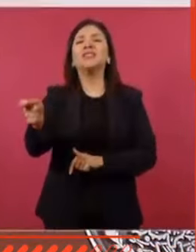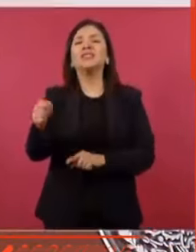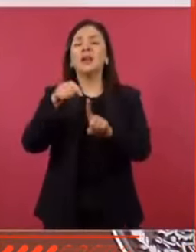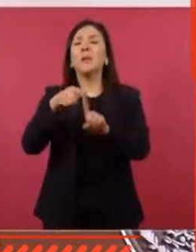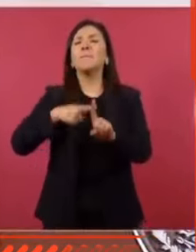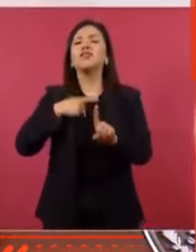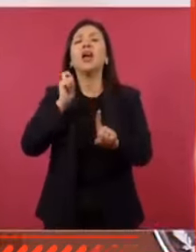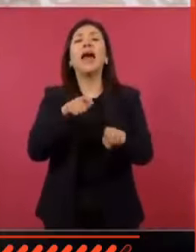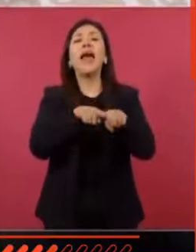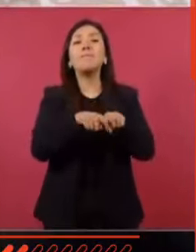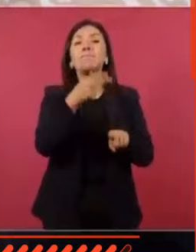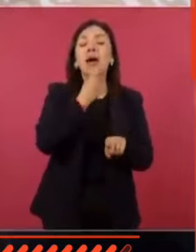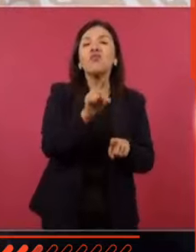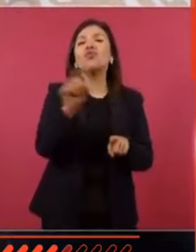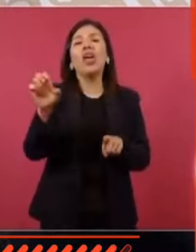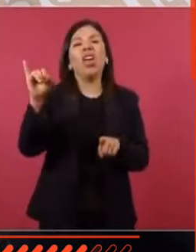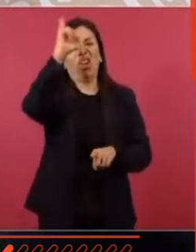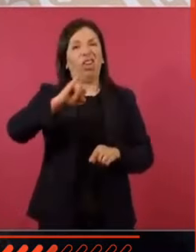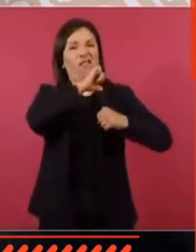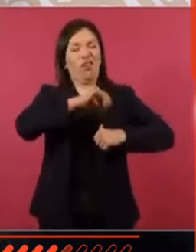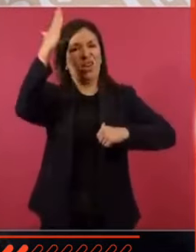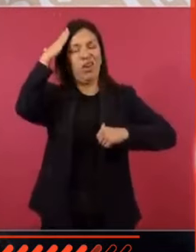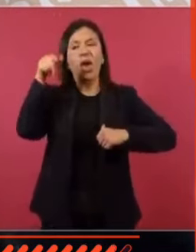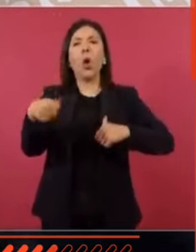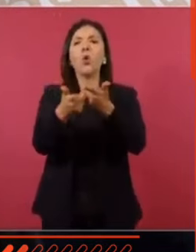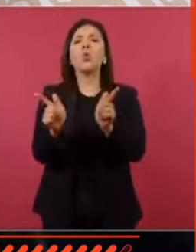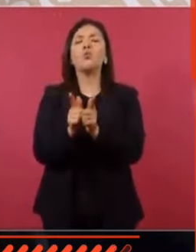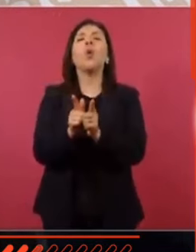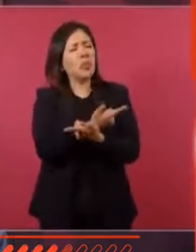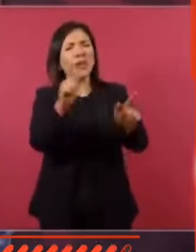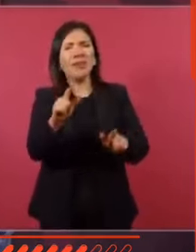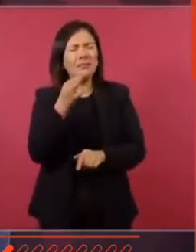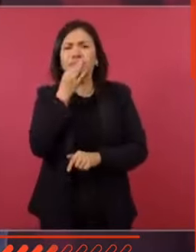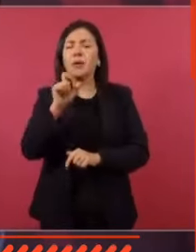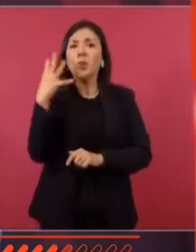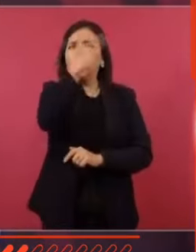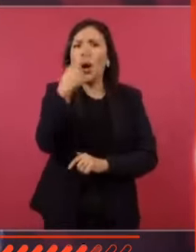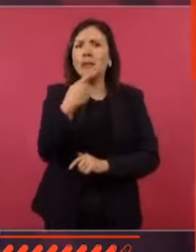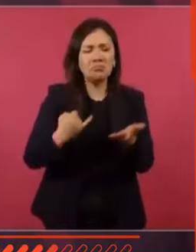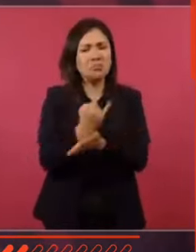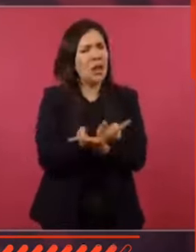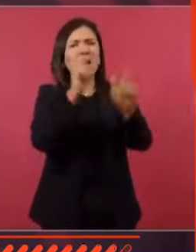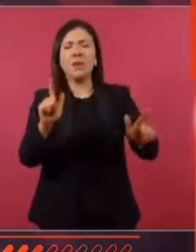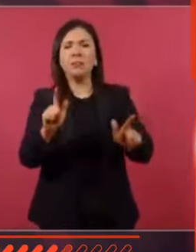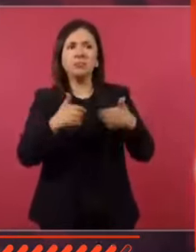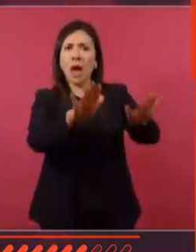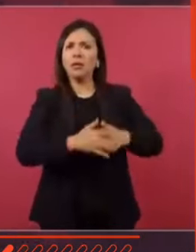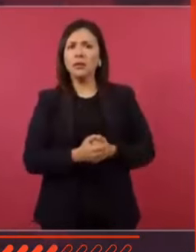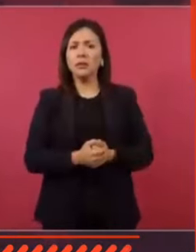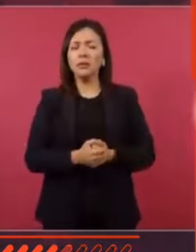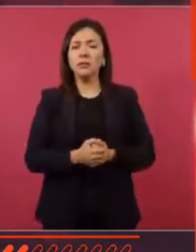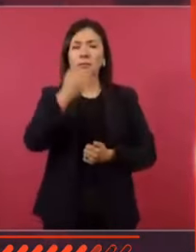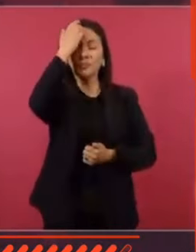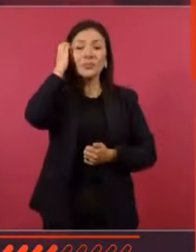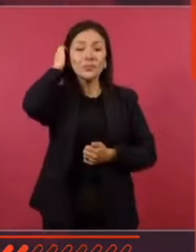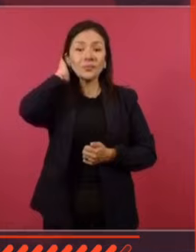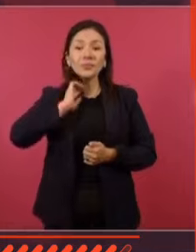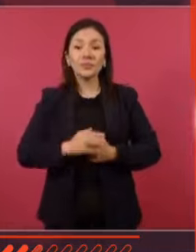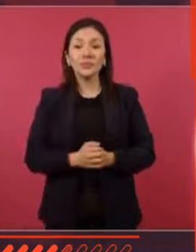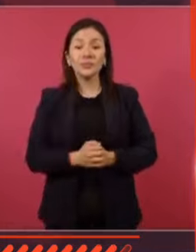jefe del grupo de Jalisco Nueva Generación, lo detienen y 24 horas para afuera.